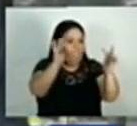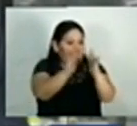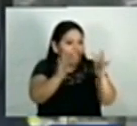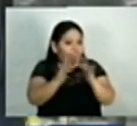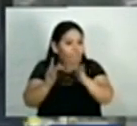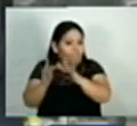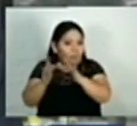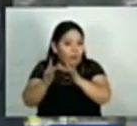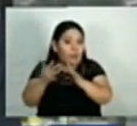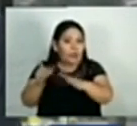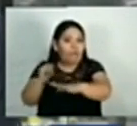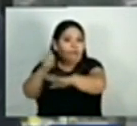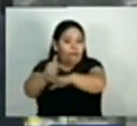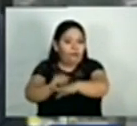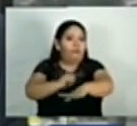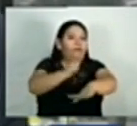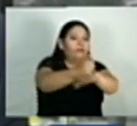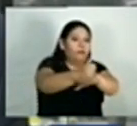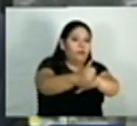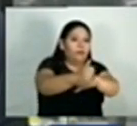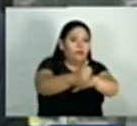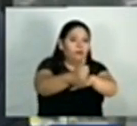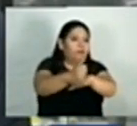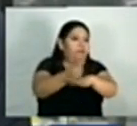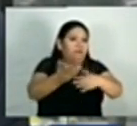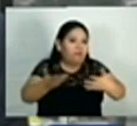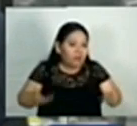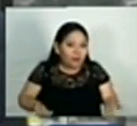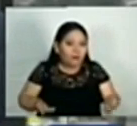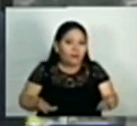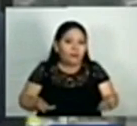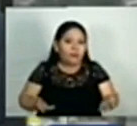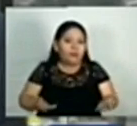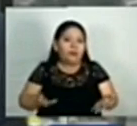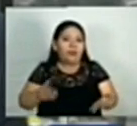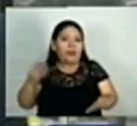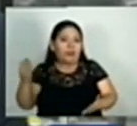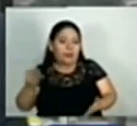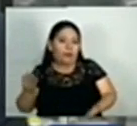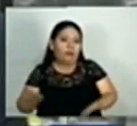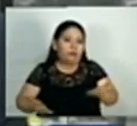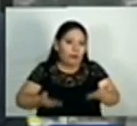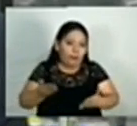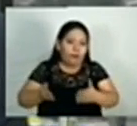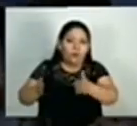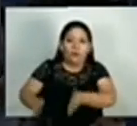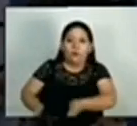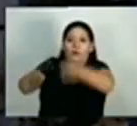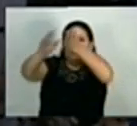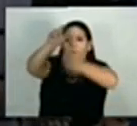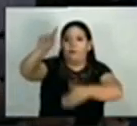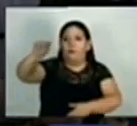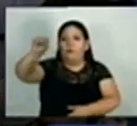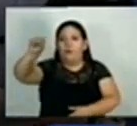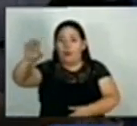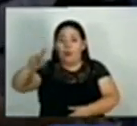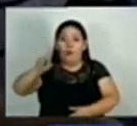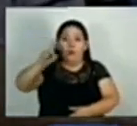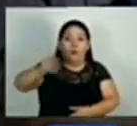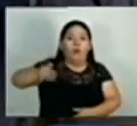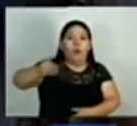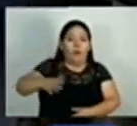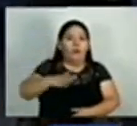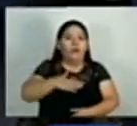de la instalación de los diferentes servicios que la institución va a requerir. Para el próximo año se